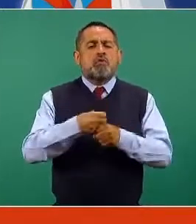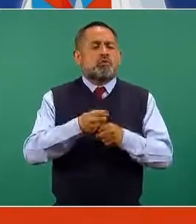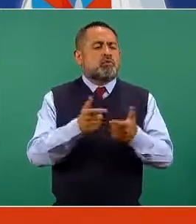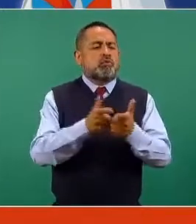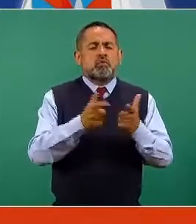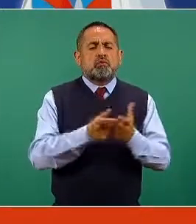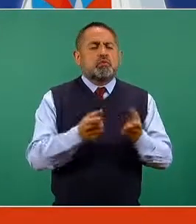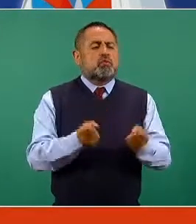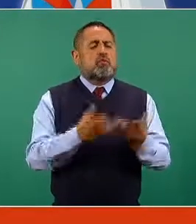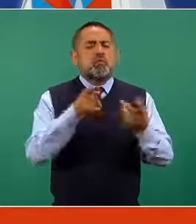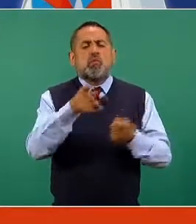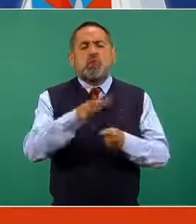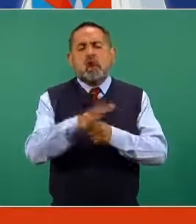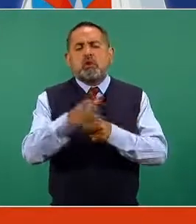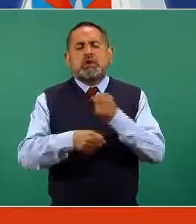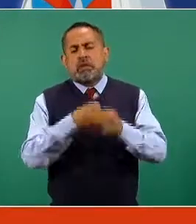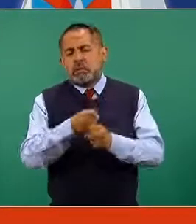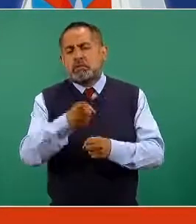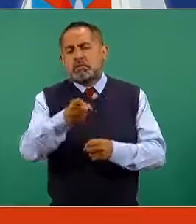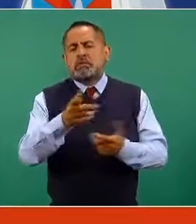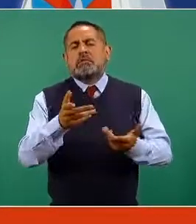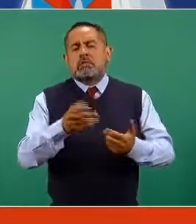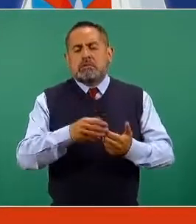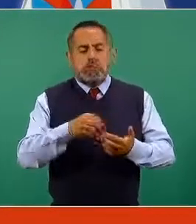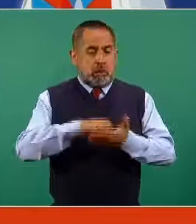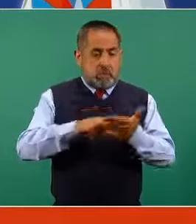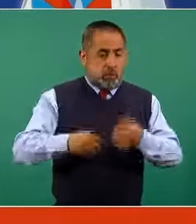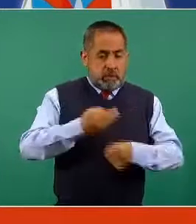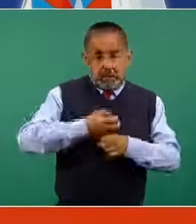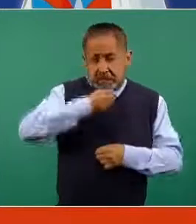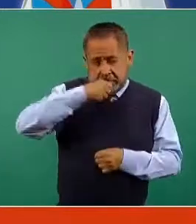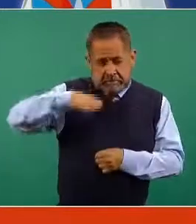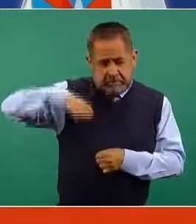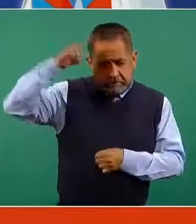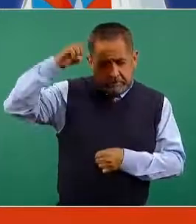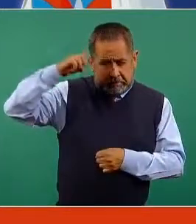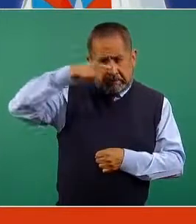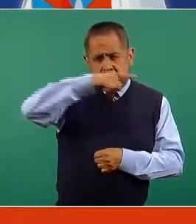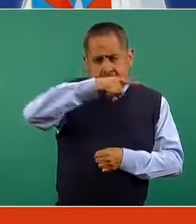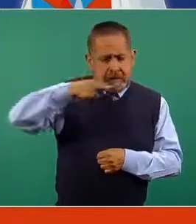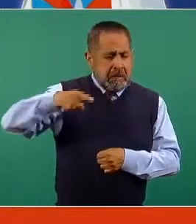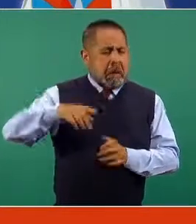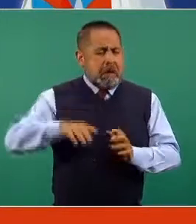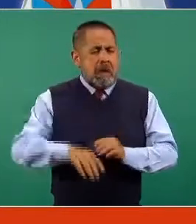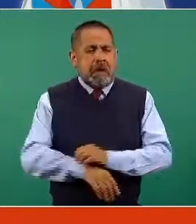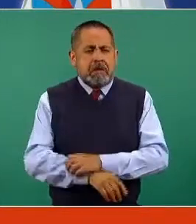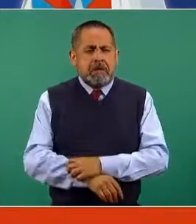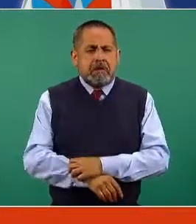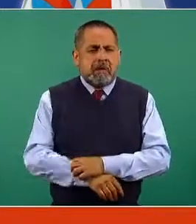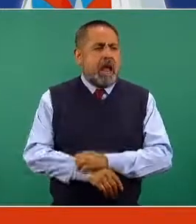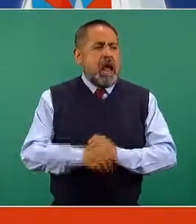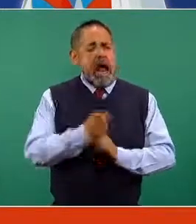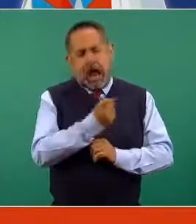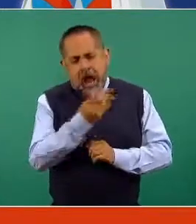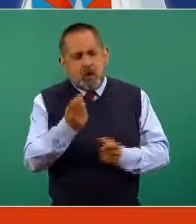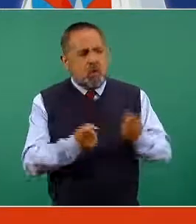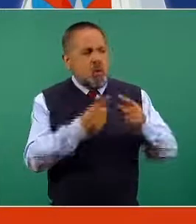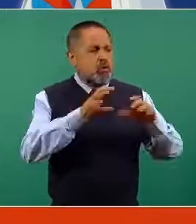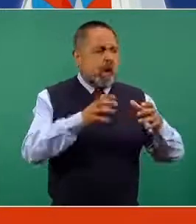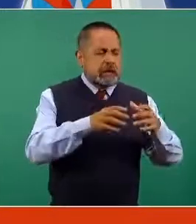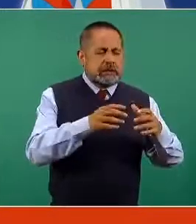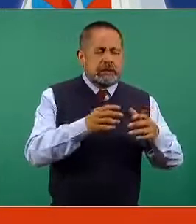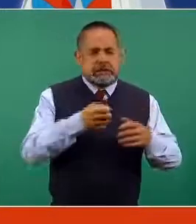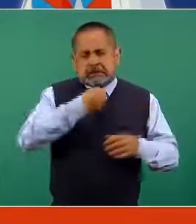vacunando, actualmente las personas adultas mayores. Algunas personas adultas mayores requieren del